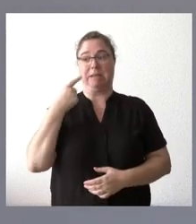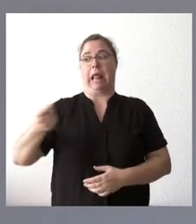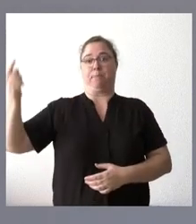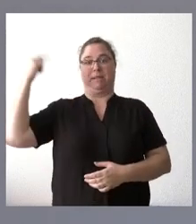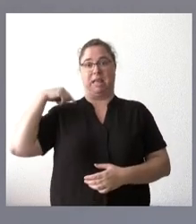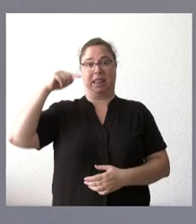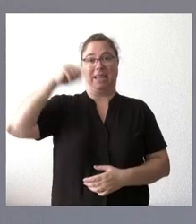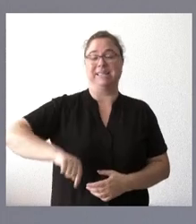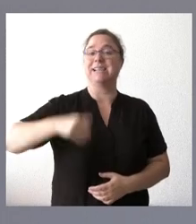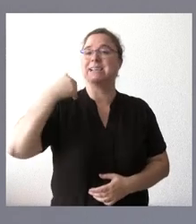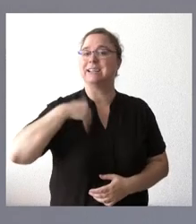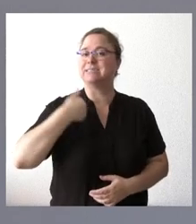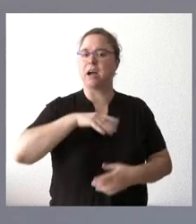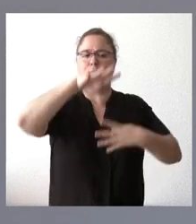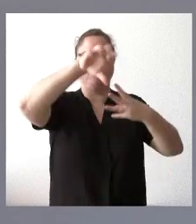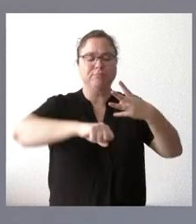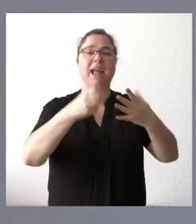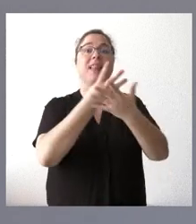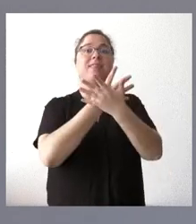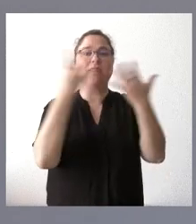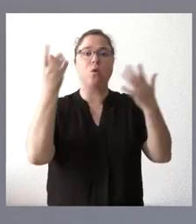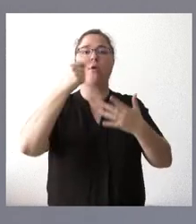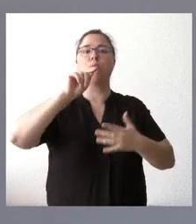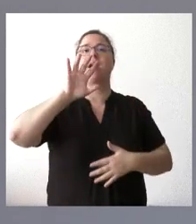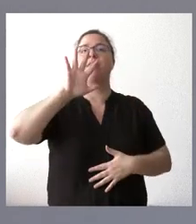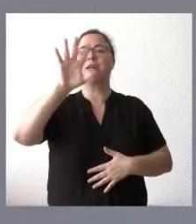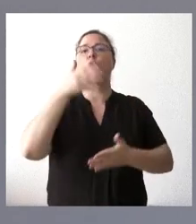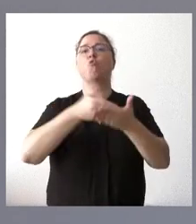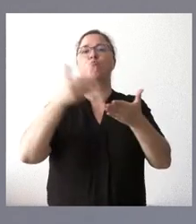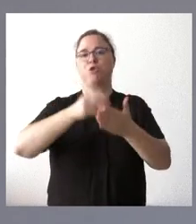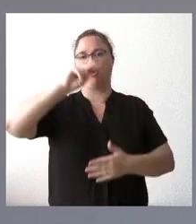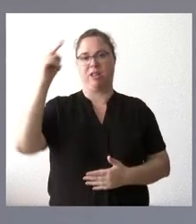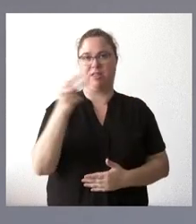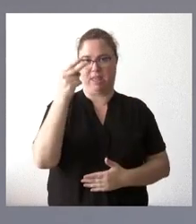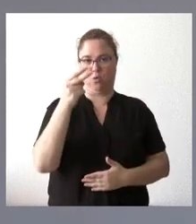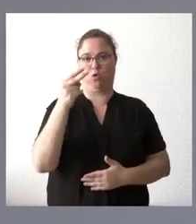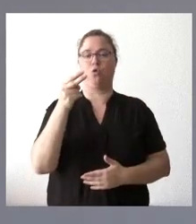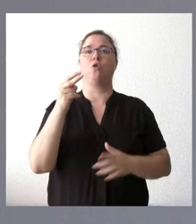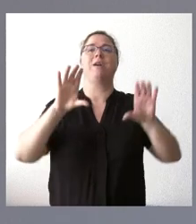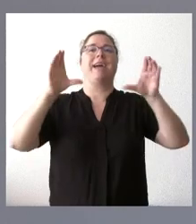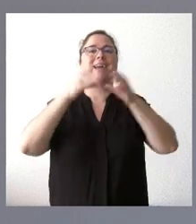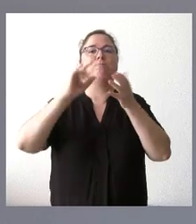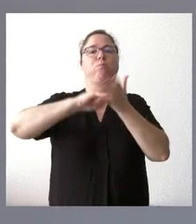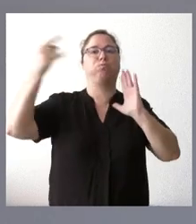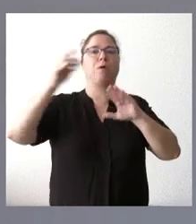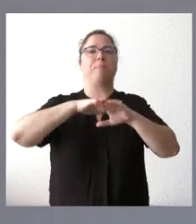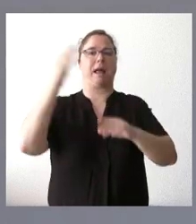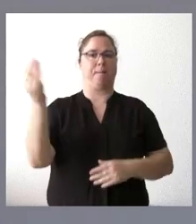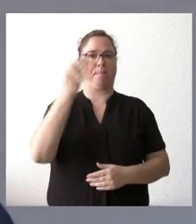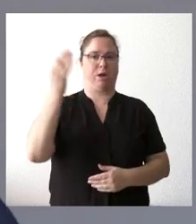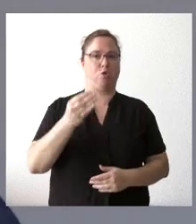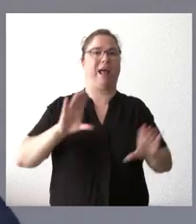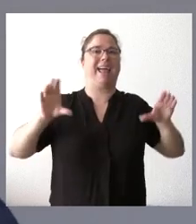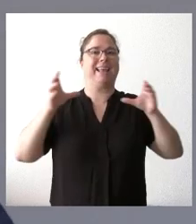el actual, se han dispuesto de 19,5 millones de euros autorizados en equipos de alta tecnología para mejorar los equipamientos